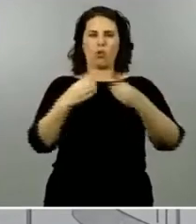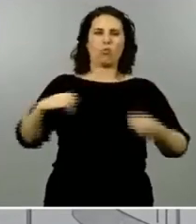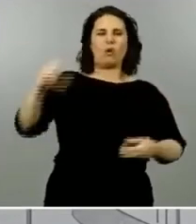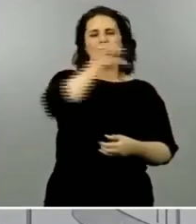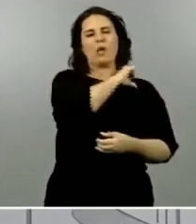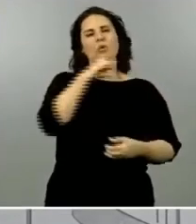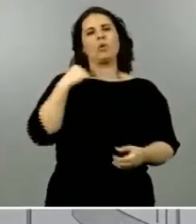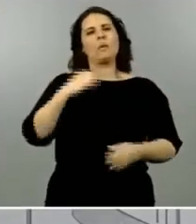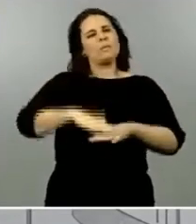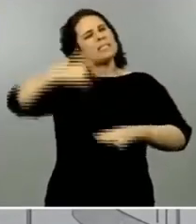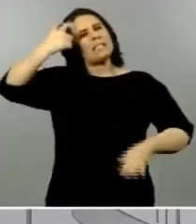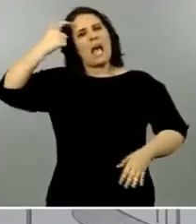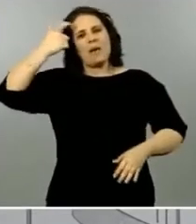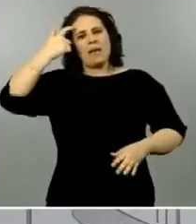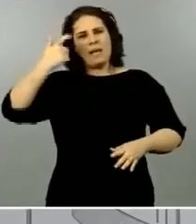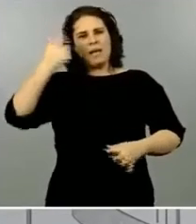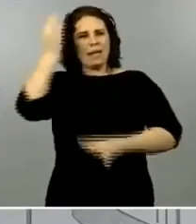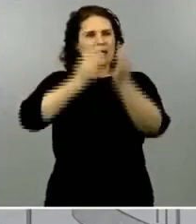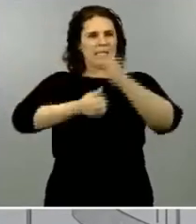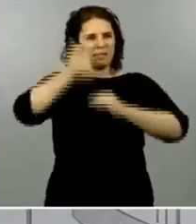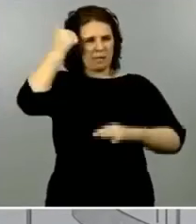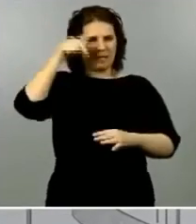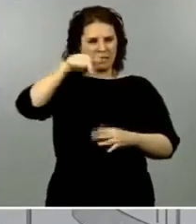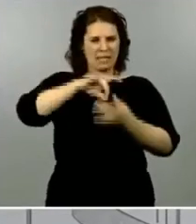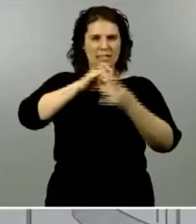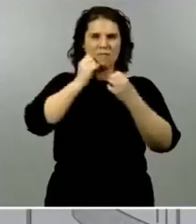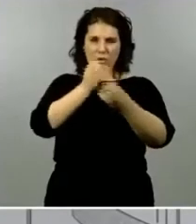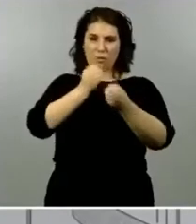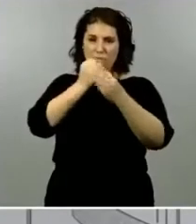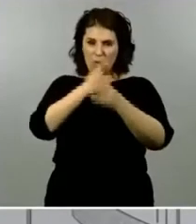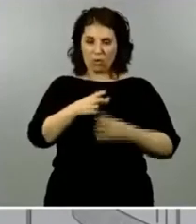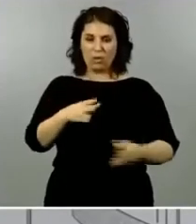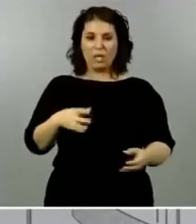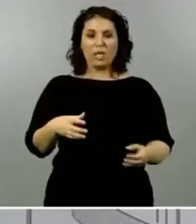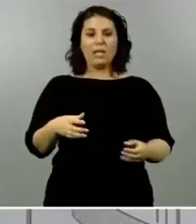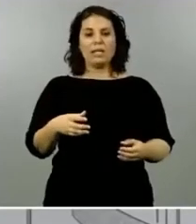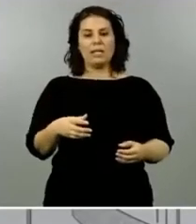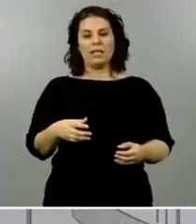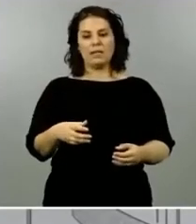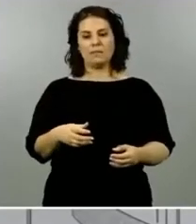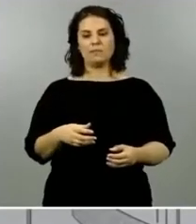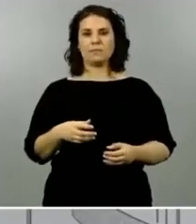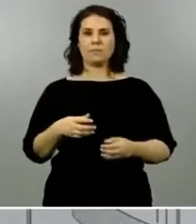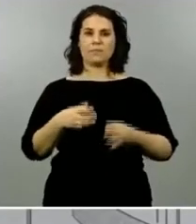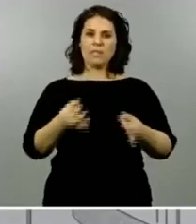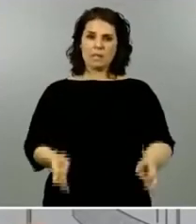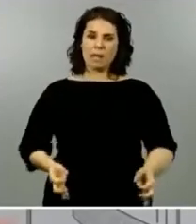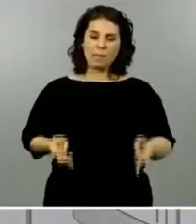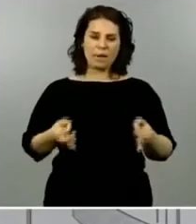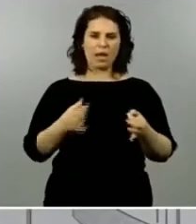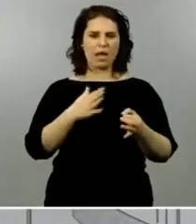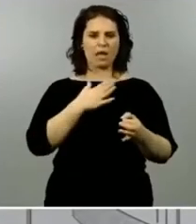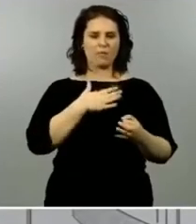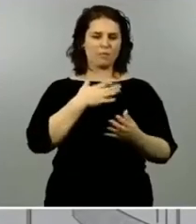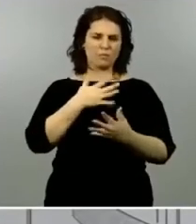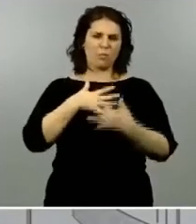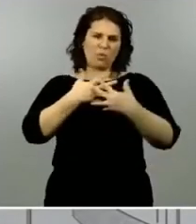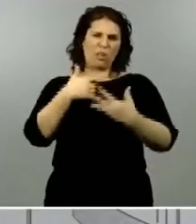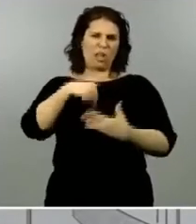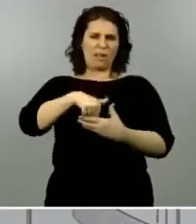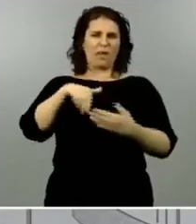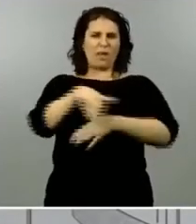detalles más de esa información y lógicamente como ha sido siempre digamos el propósito la voluntad de este gobierno de la transparencia informativa